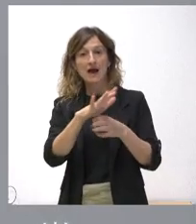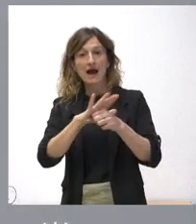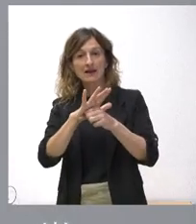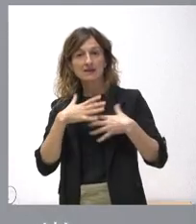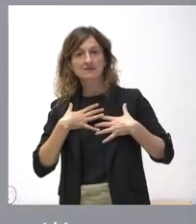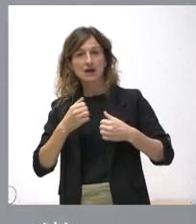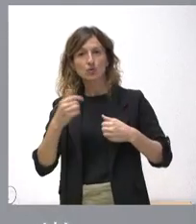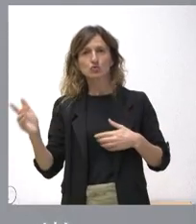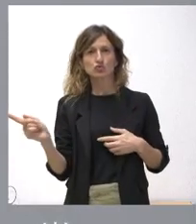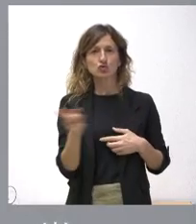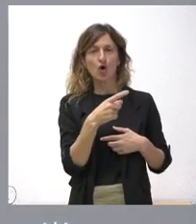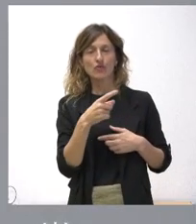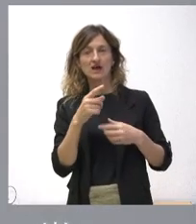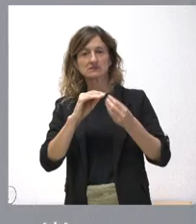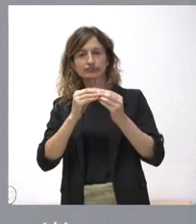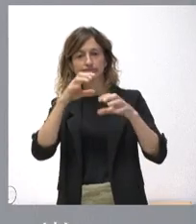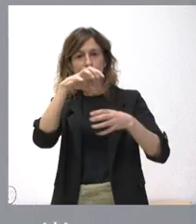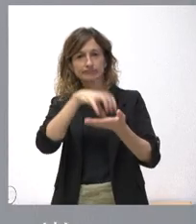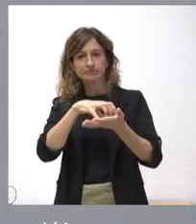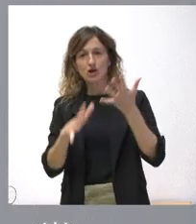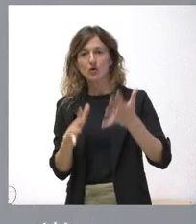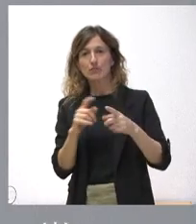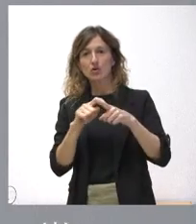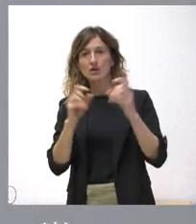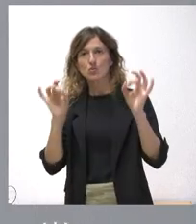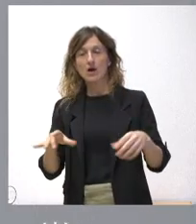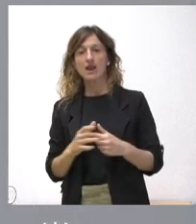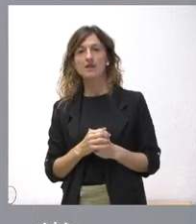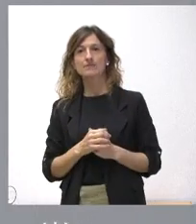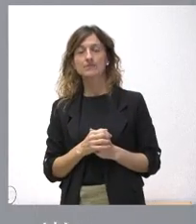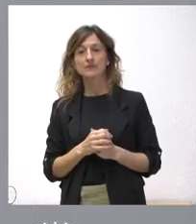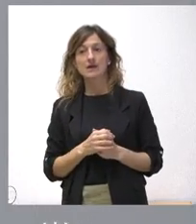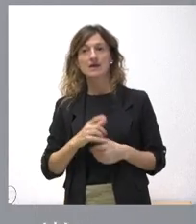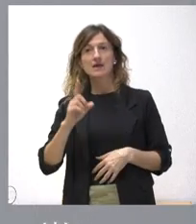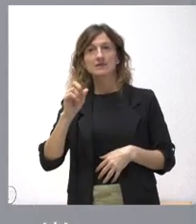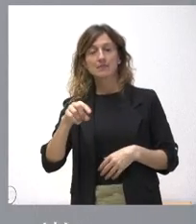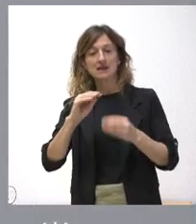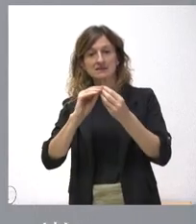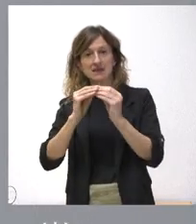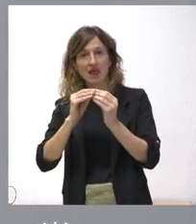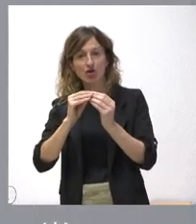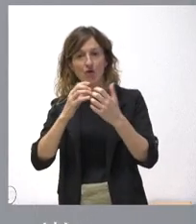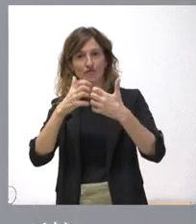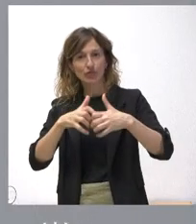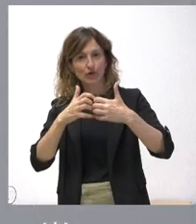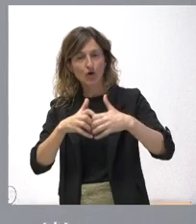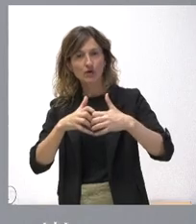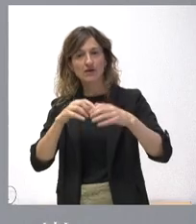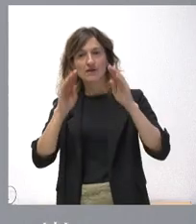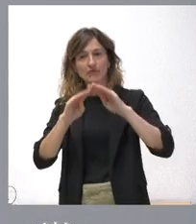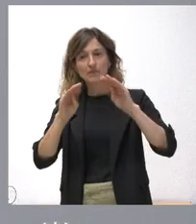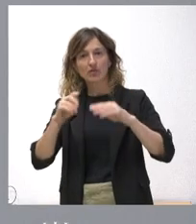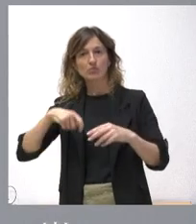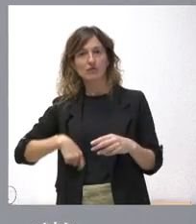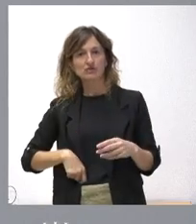tengan una instalación de estas características. Incluye el suministro, la instalación, la puesta en funcionamiento y la formación del personal